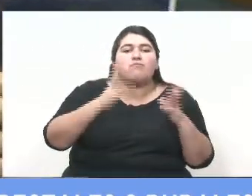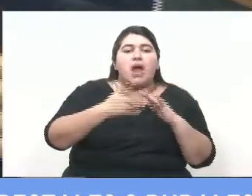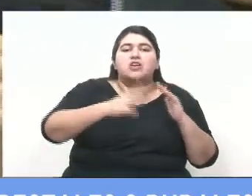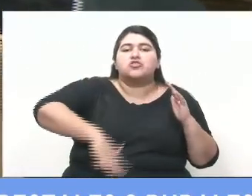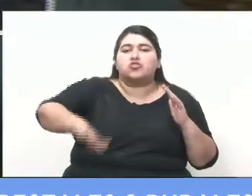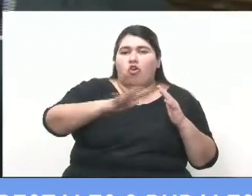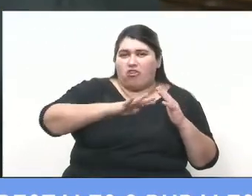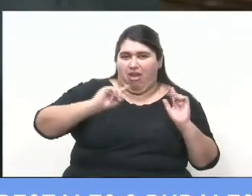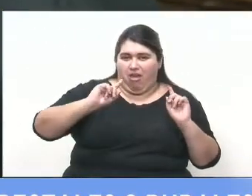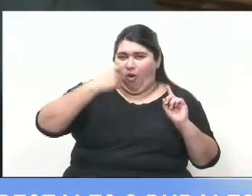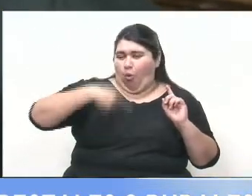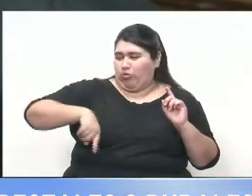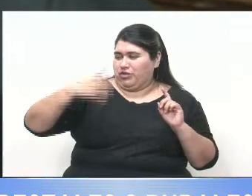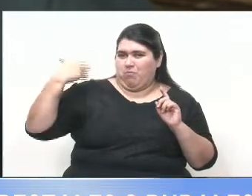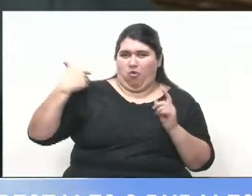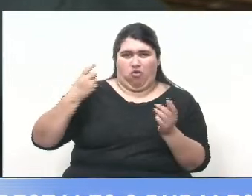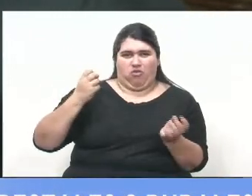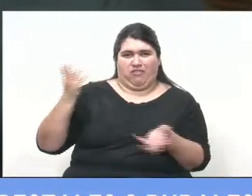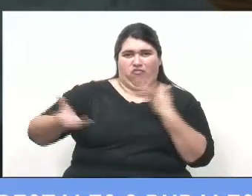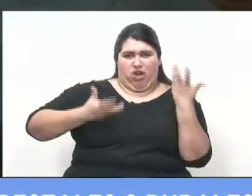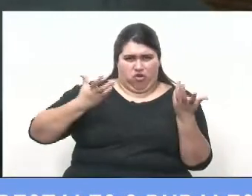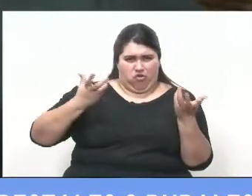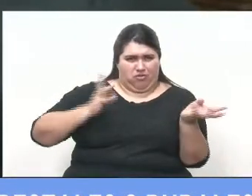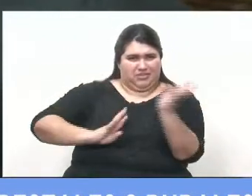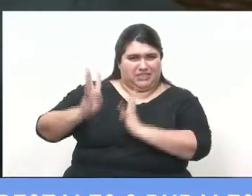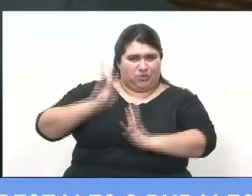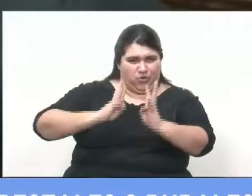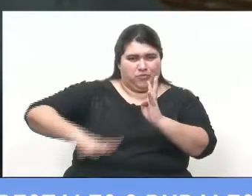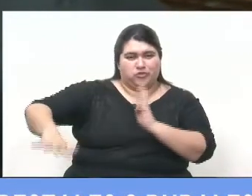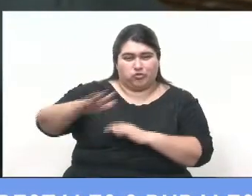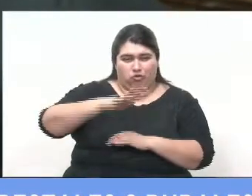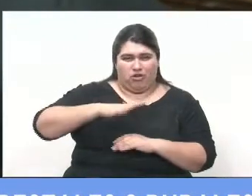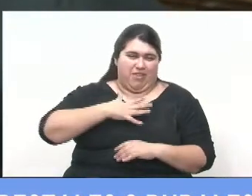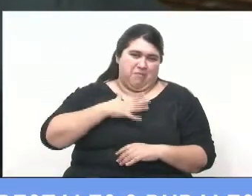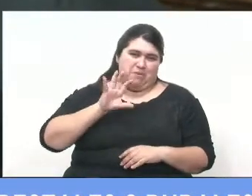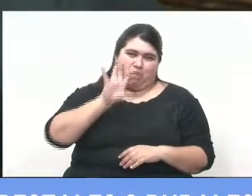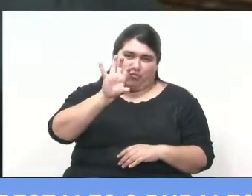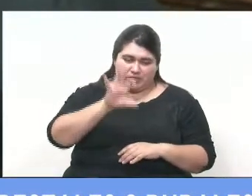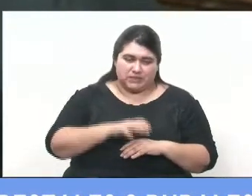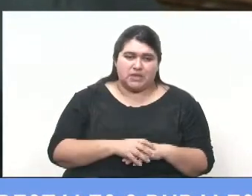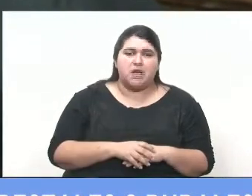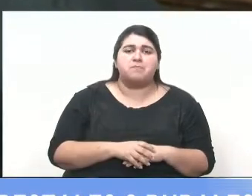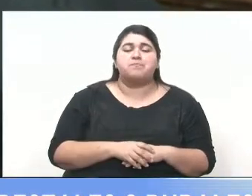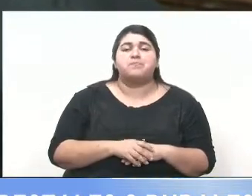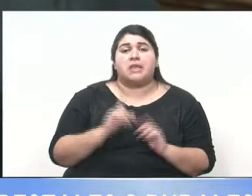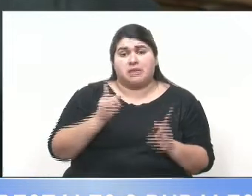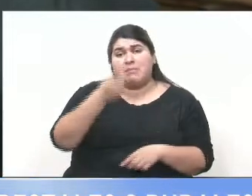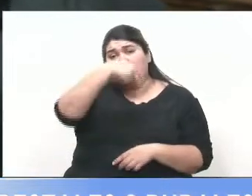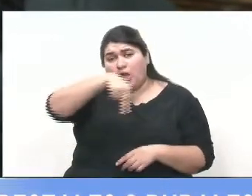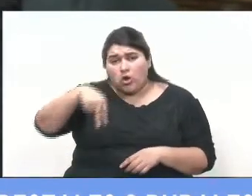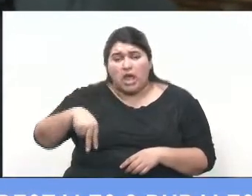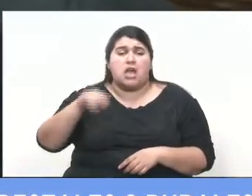imágenes de los últimos incendios forestales que afectaron la zona andina de mi provincia y también de parte de Neuquén y Chubut.